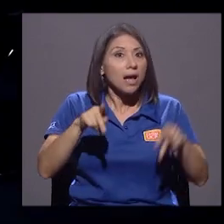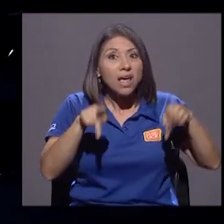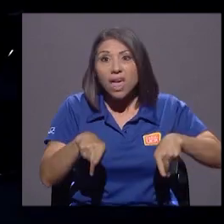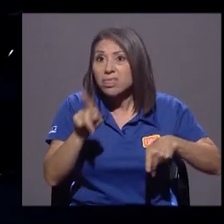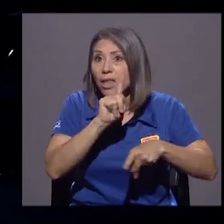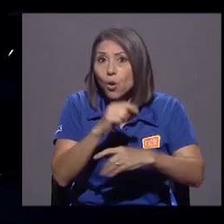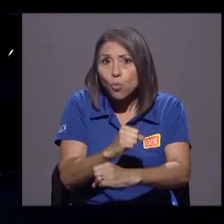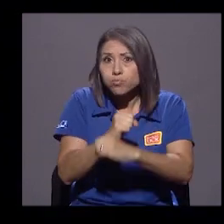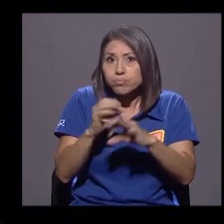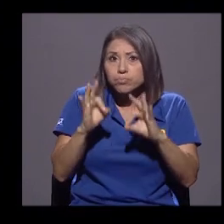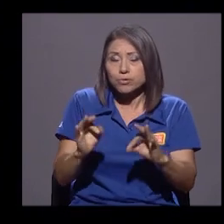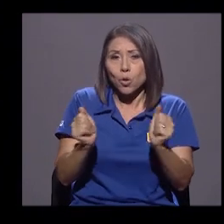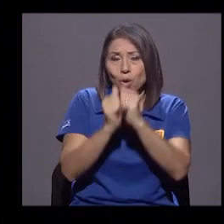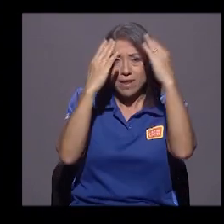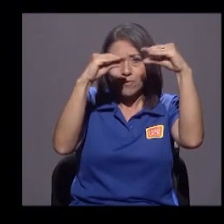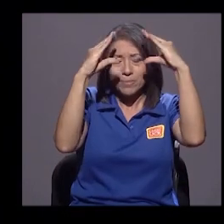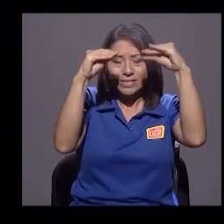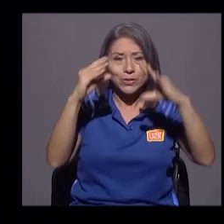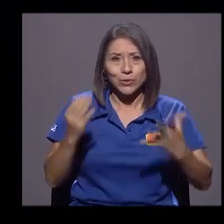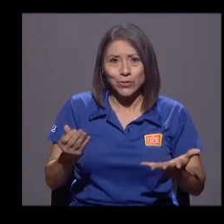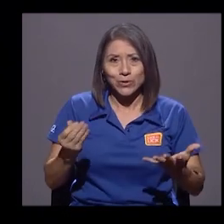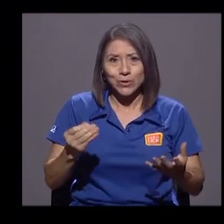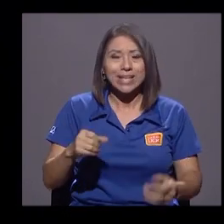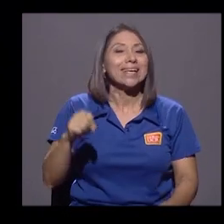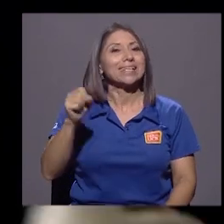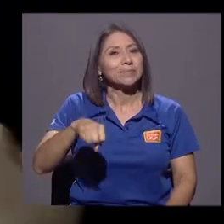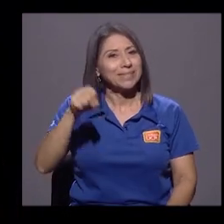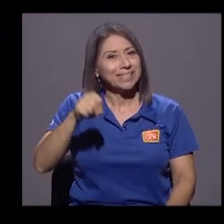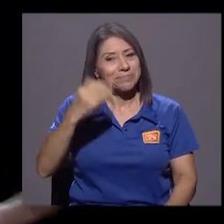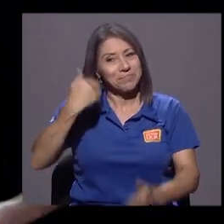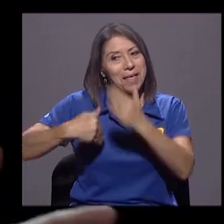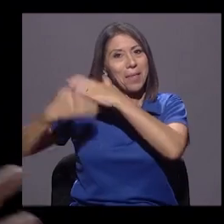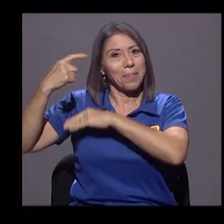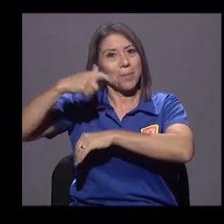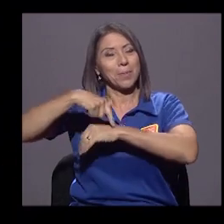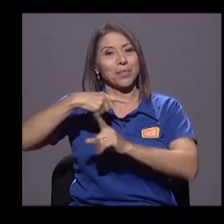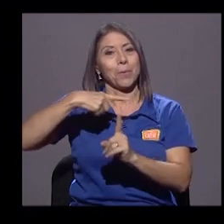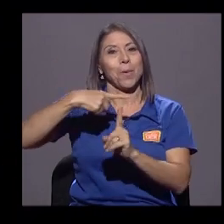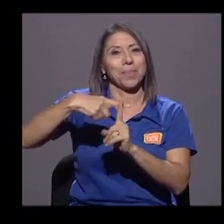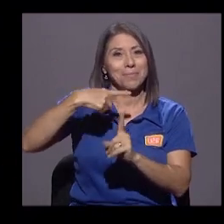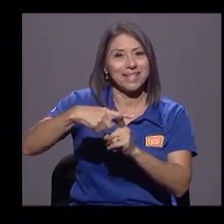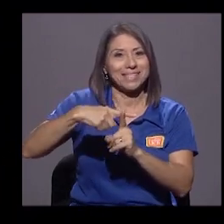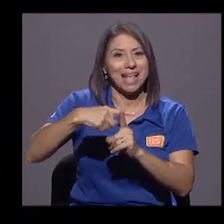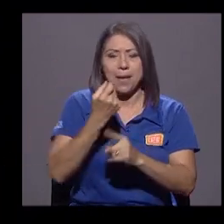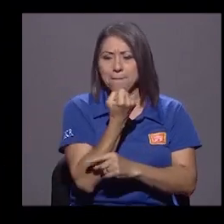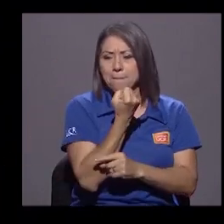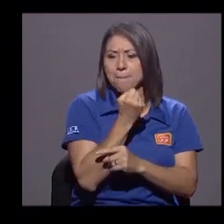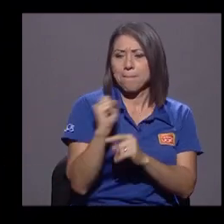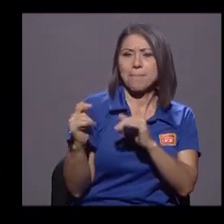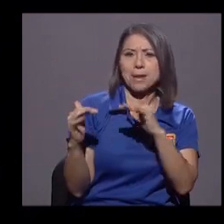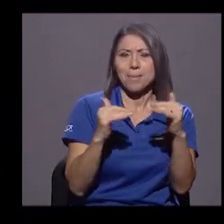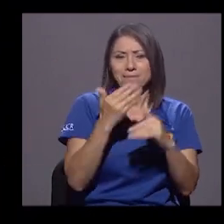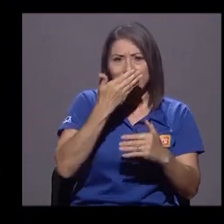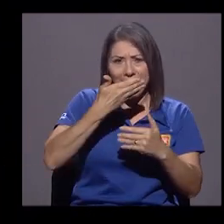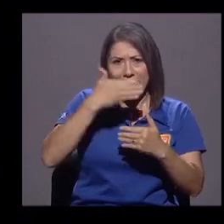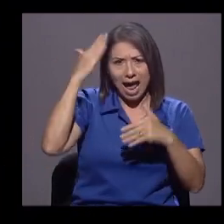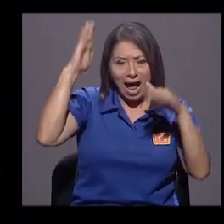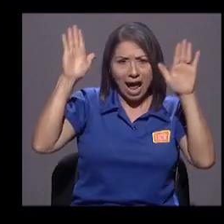Sí, de ese momento optimista y de la primavera árabe a un momento